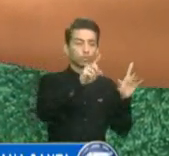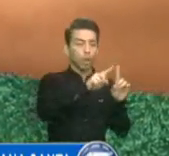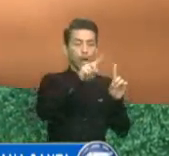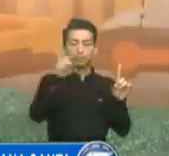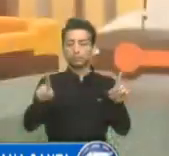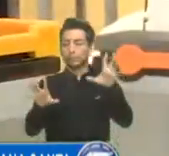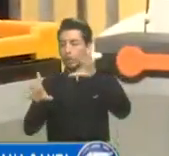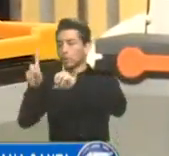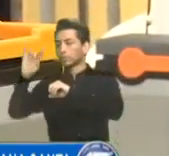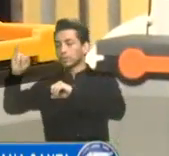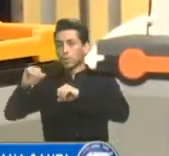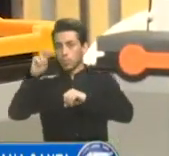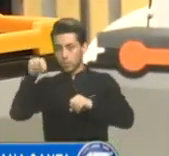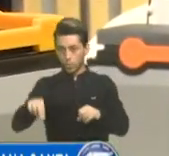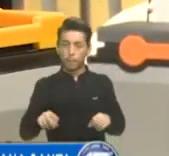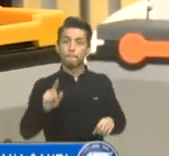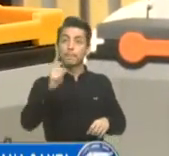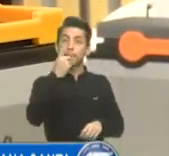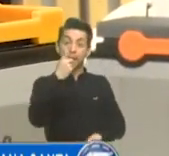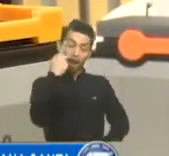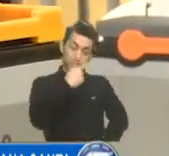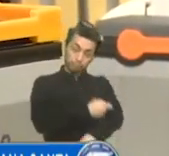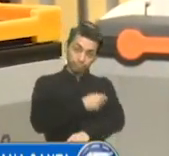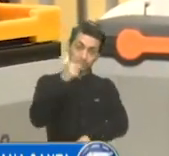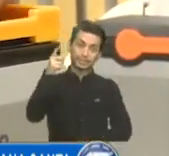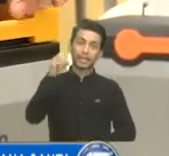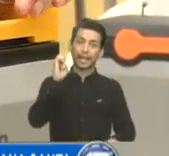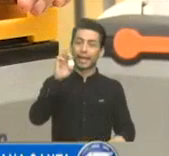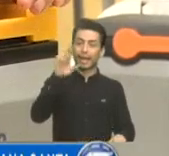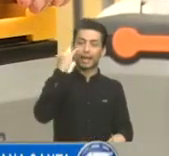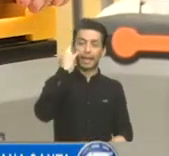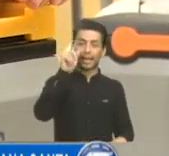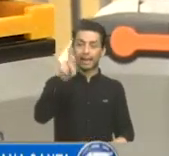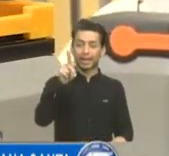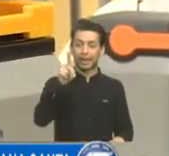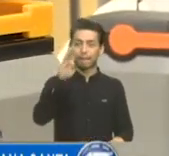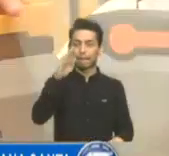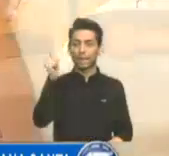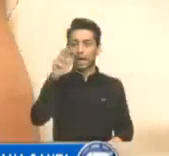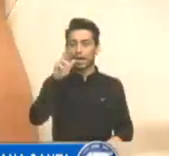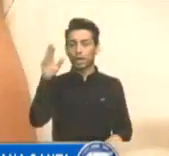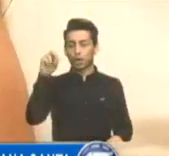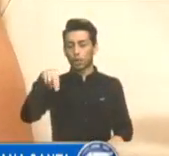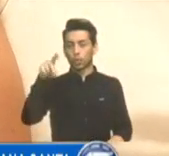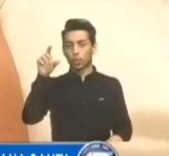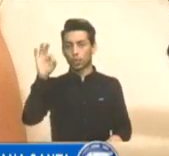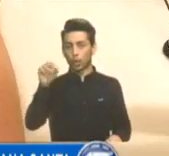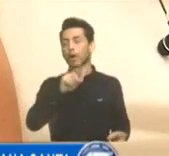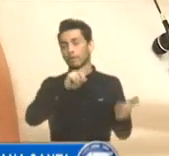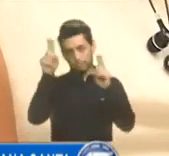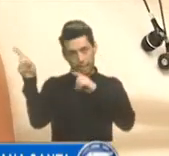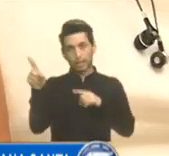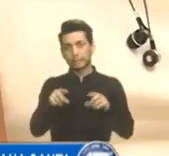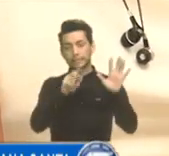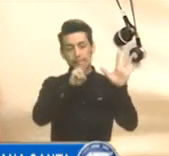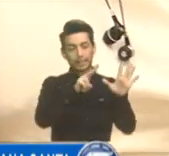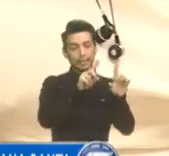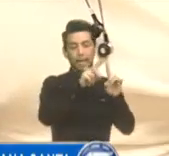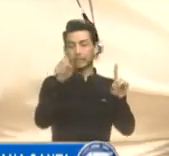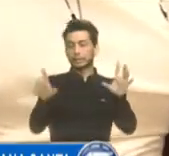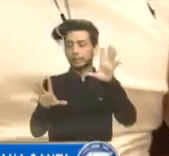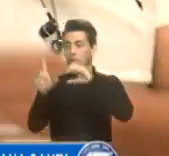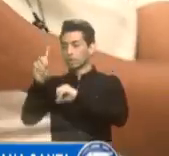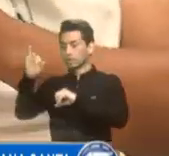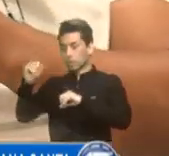se aplicaron la primera dosis en el Parque Erick Barrondo, en la Zona 7, deberán presentarse a ese recinto del 7 al 11 de junio. Mientras que las